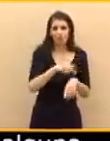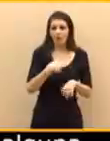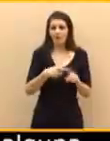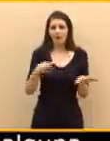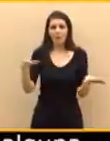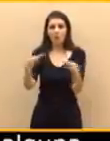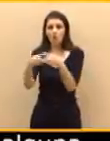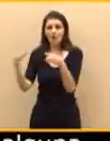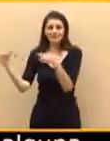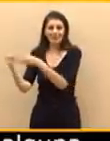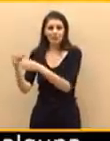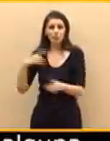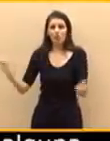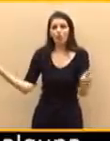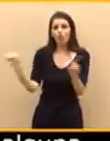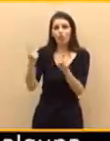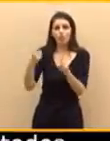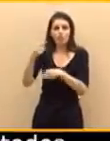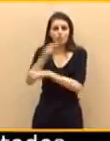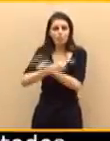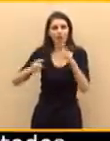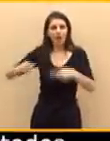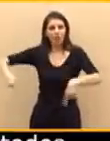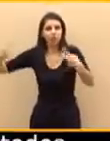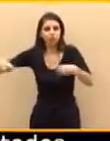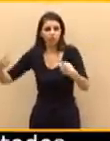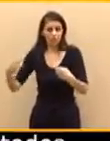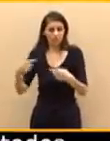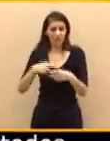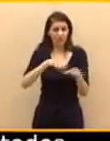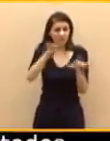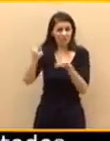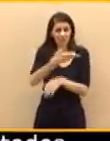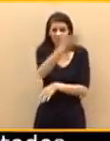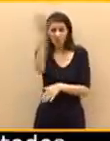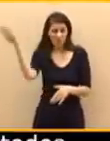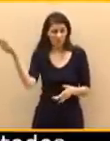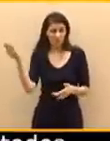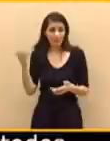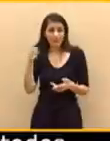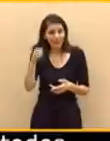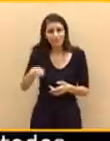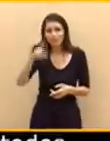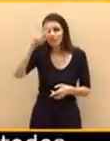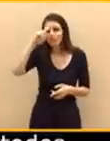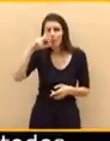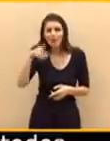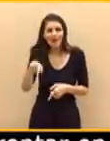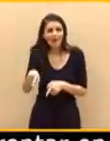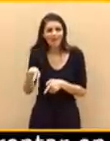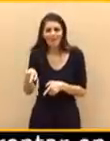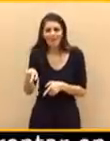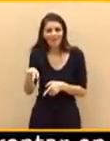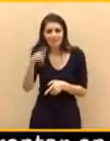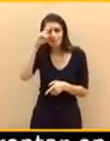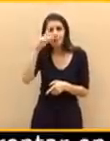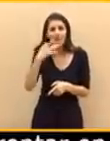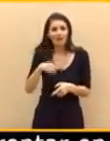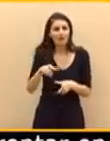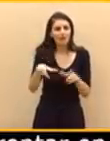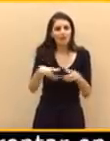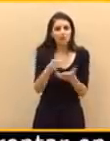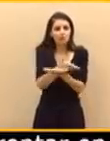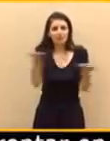diferentes territorios en el conjunto de España. Y eso es lo que realmente le preocupa a la ciudadanía que asiste atónita a las declaraciones